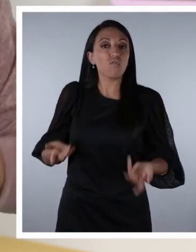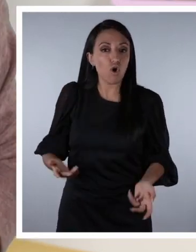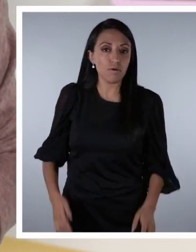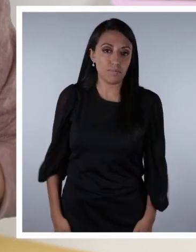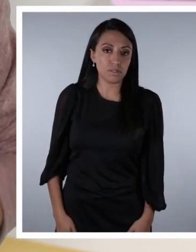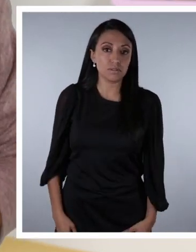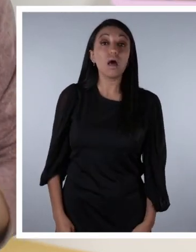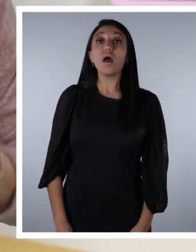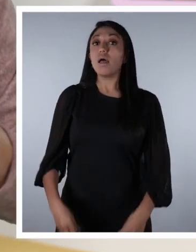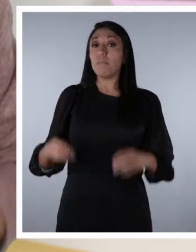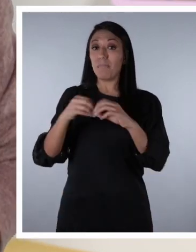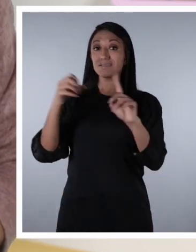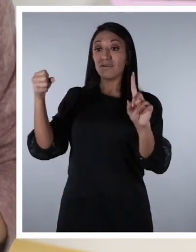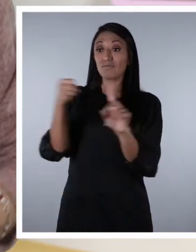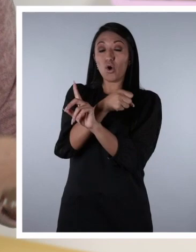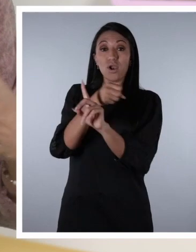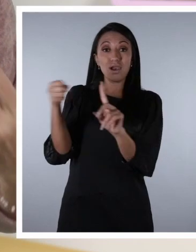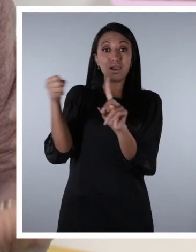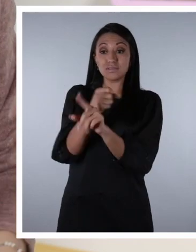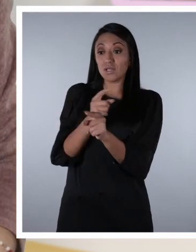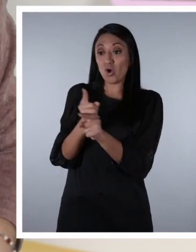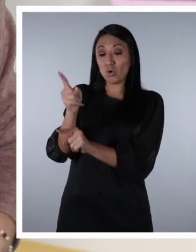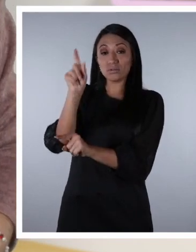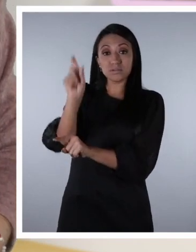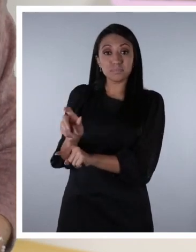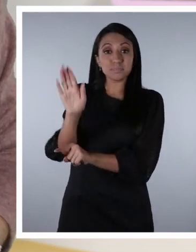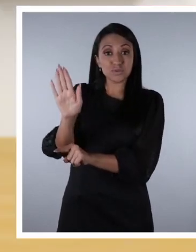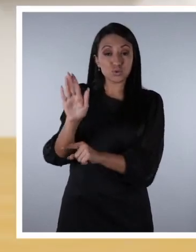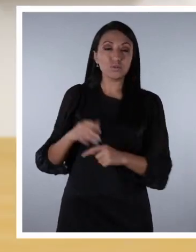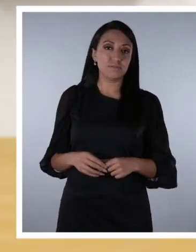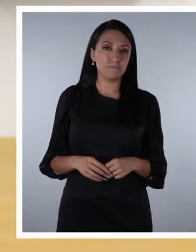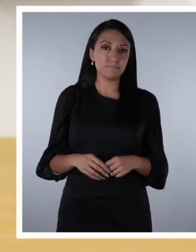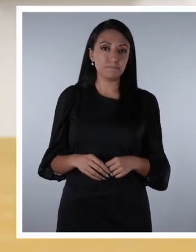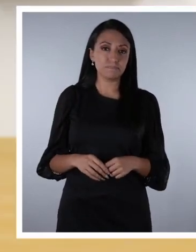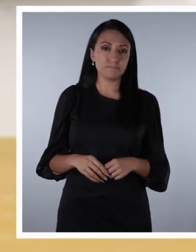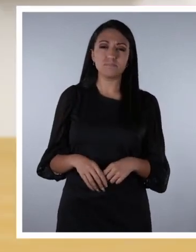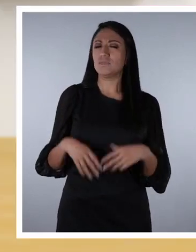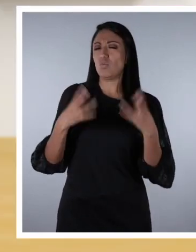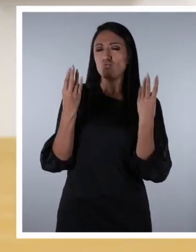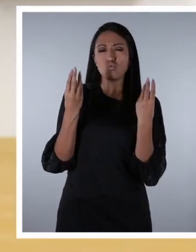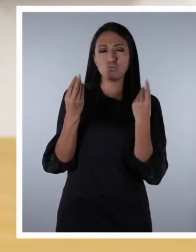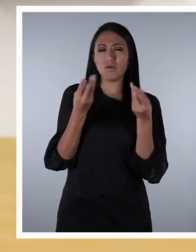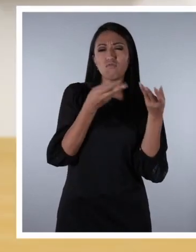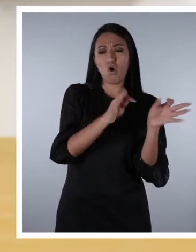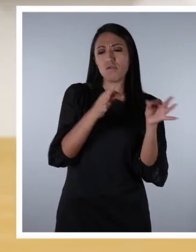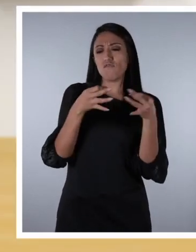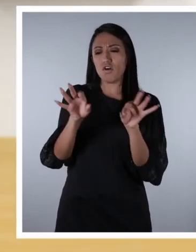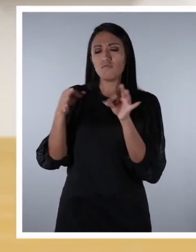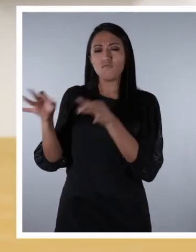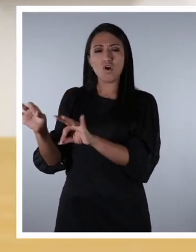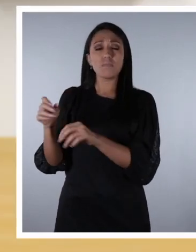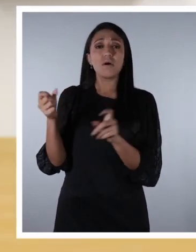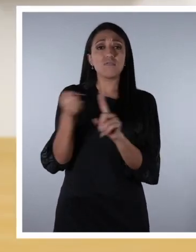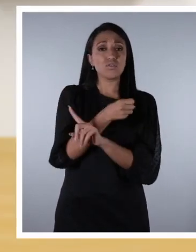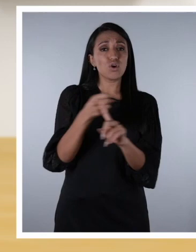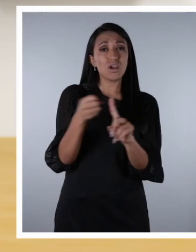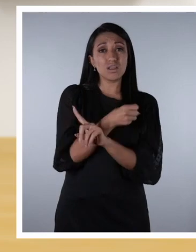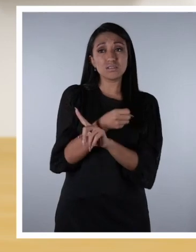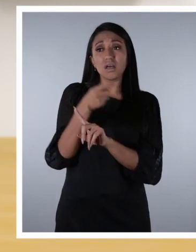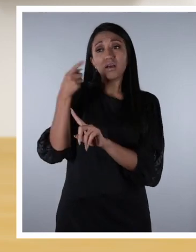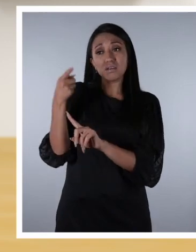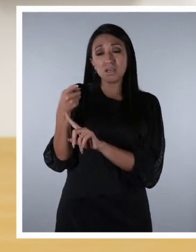reforzando discursos violentos y de desigualdad. Existen muchos tipos de violencia que afectan la convivencia